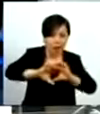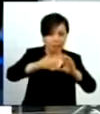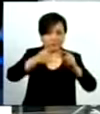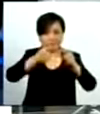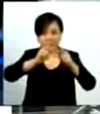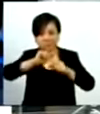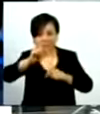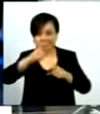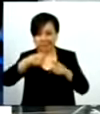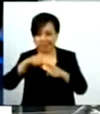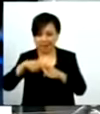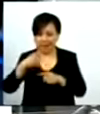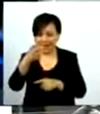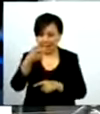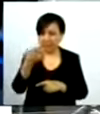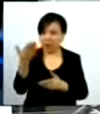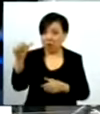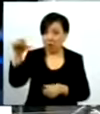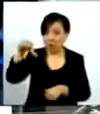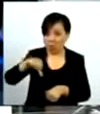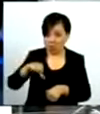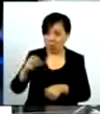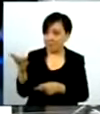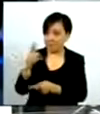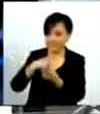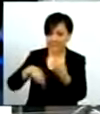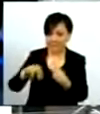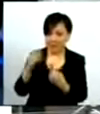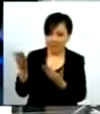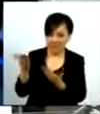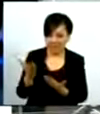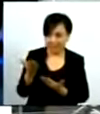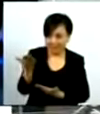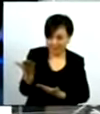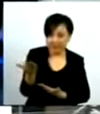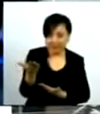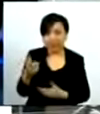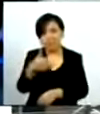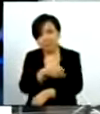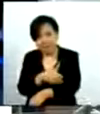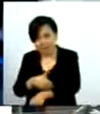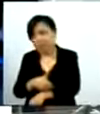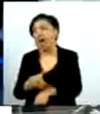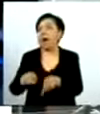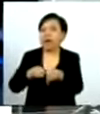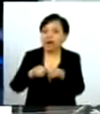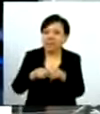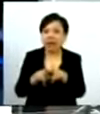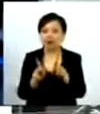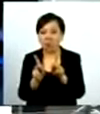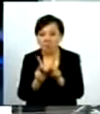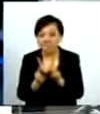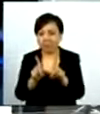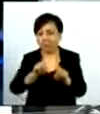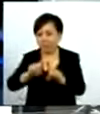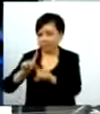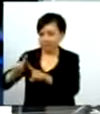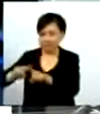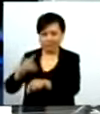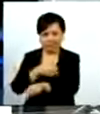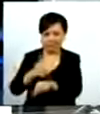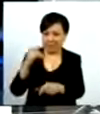se encuentra el señor Coque Muñiz, a sus familiares, hermanos, primos, que se encuentran el día de hoy